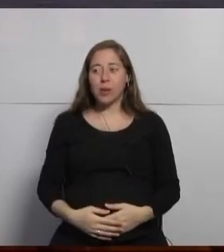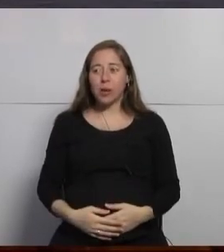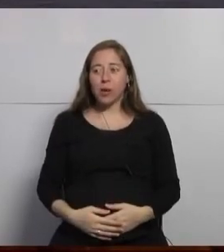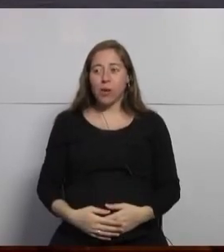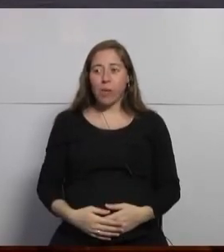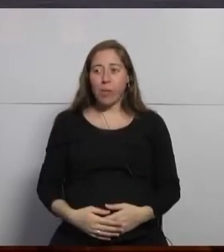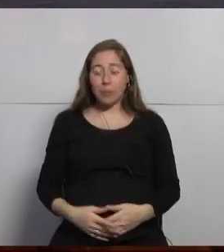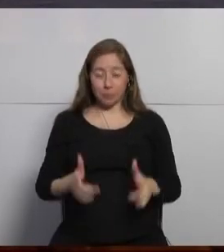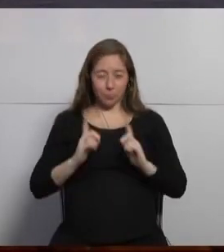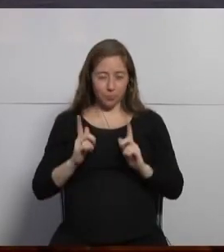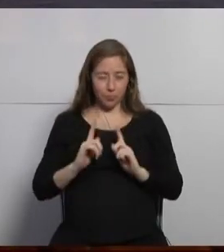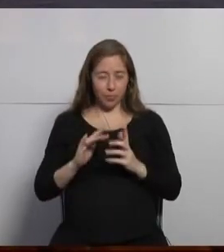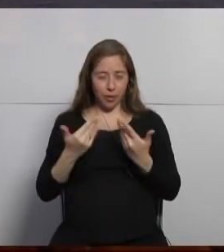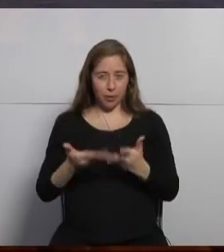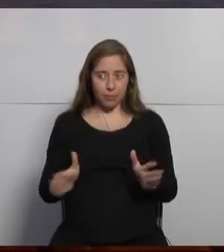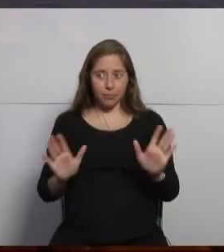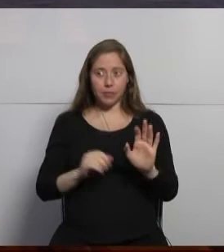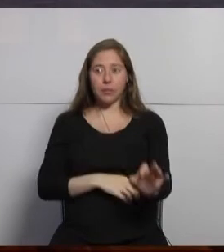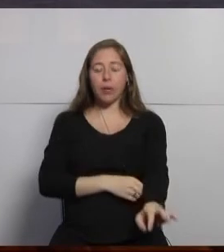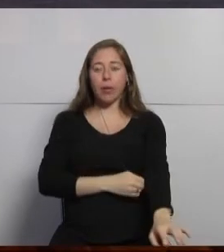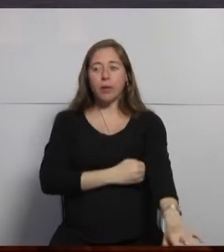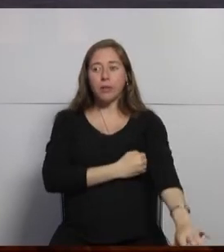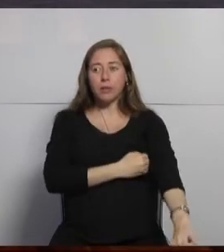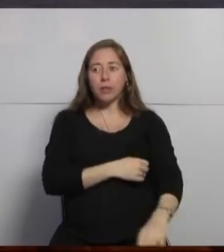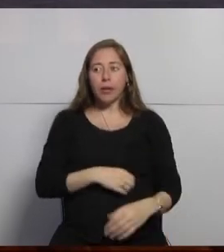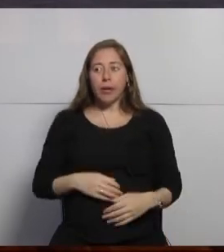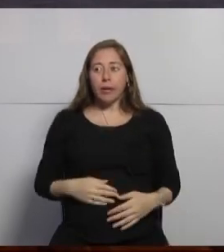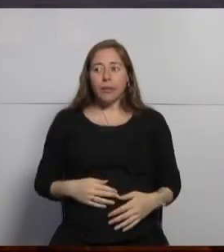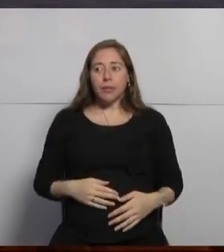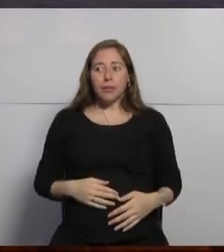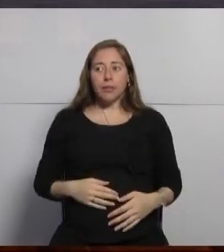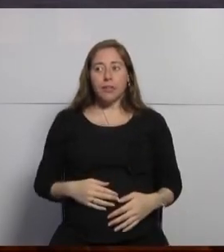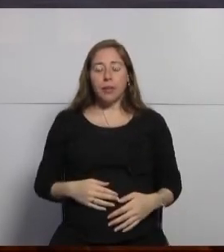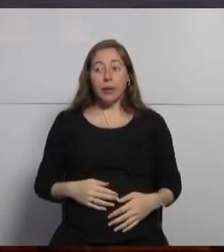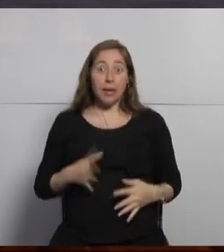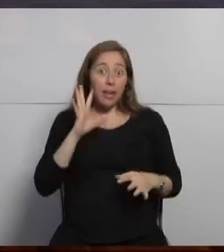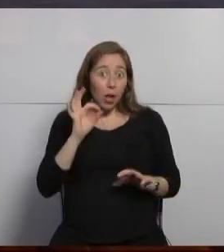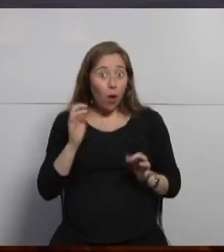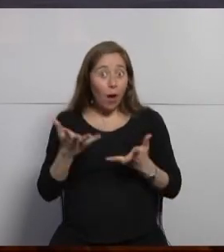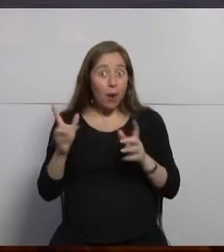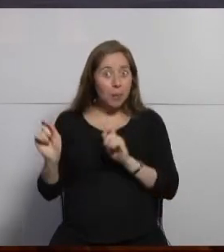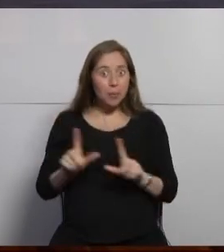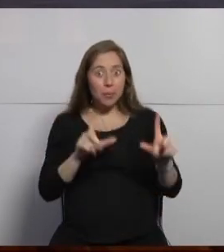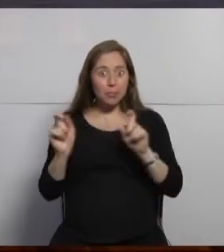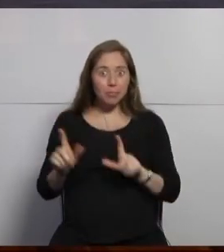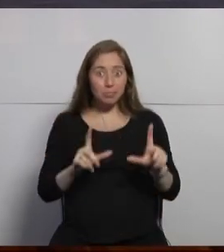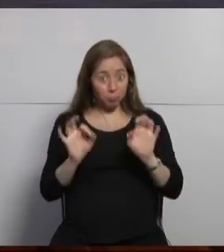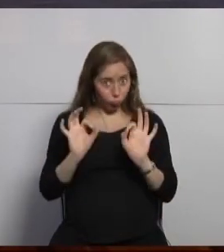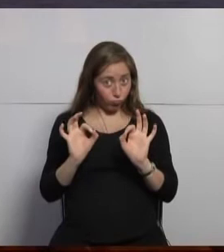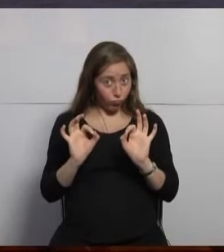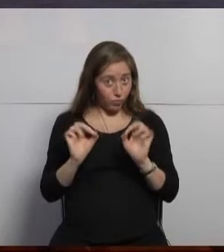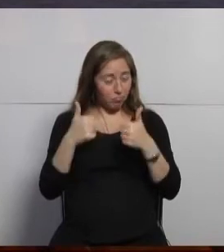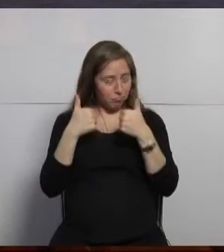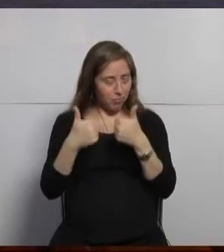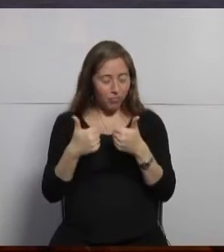estamos esperando que pueda comenzar justamente con su presentación Javier Fiorina de Netlabs creo que ahí se está moviendo vos nos decís Javier cuando esté todo